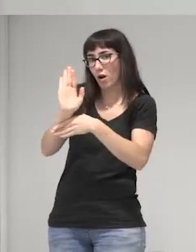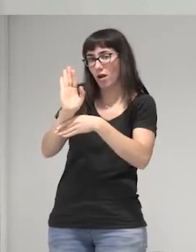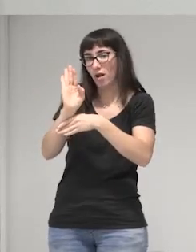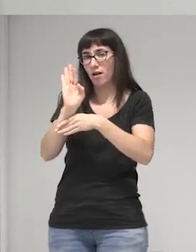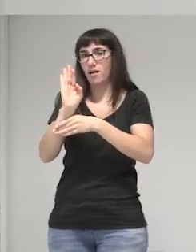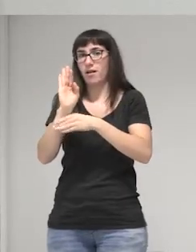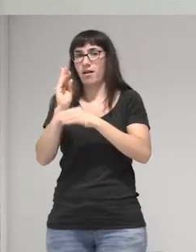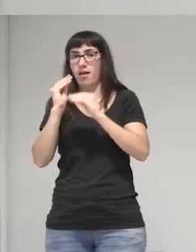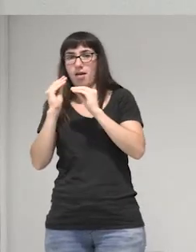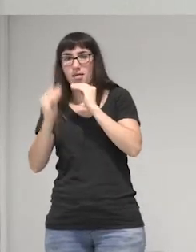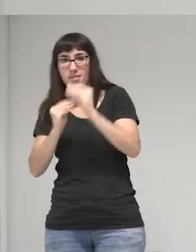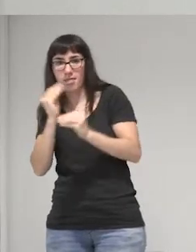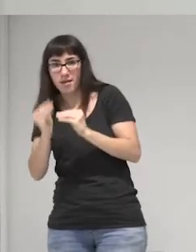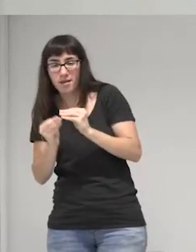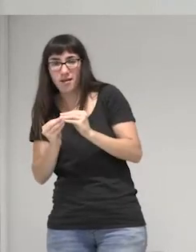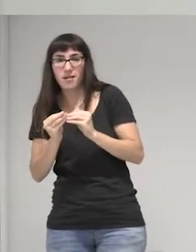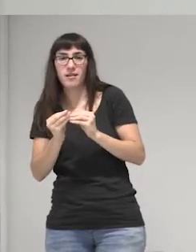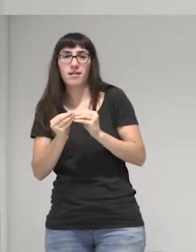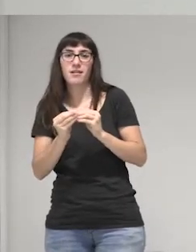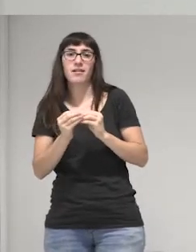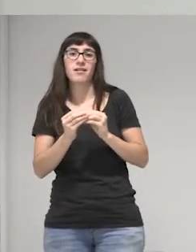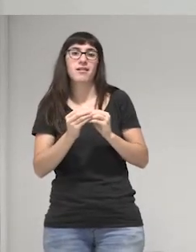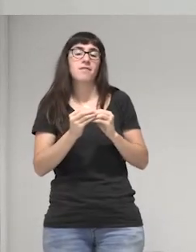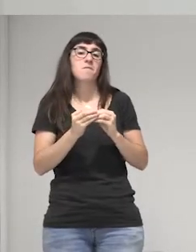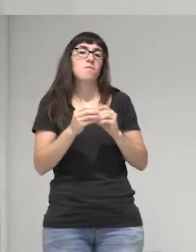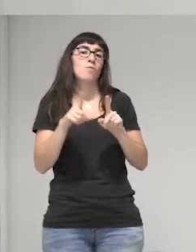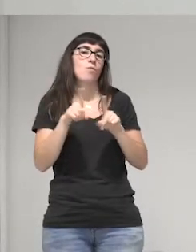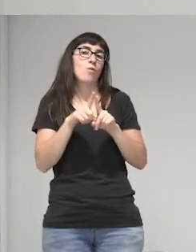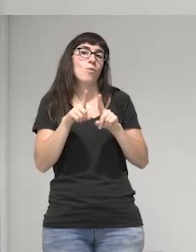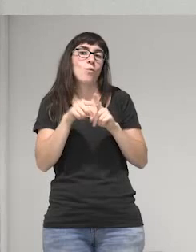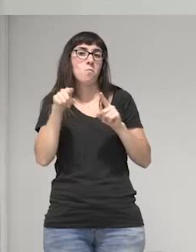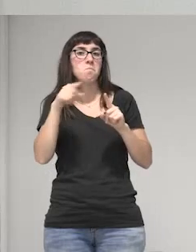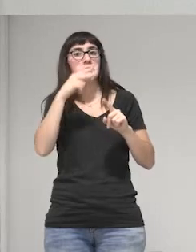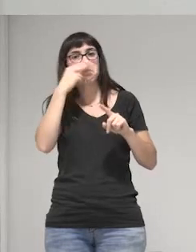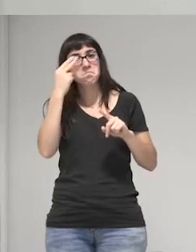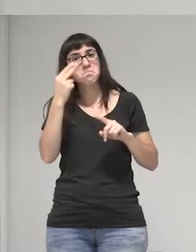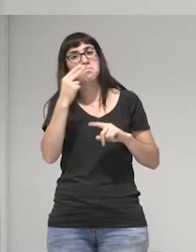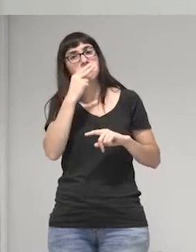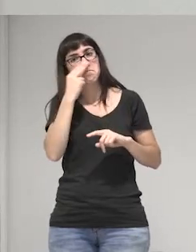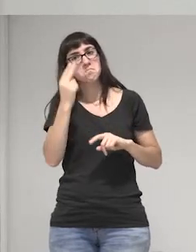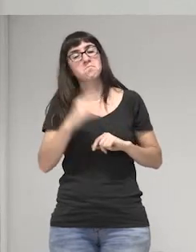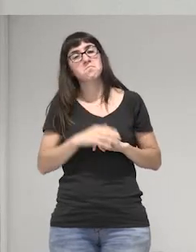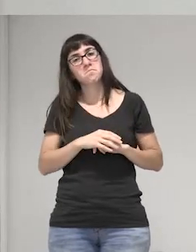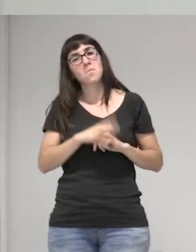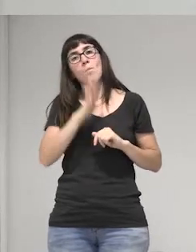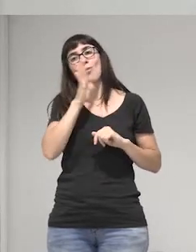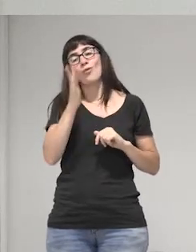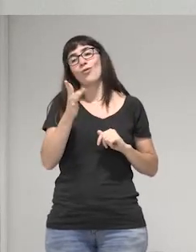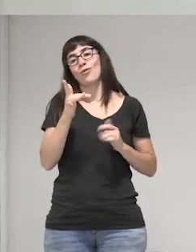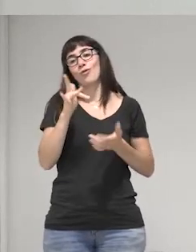y y fue algo como muy interesante porque cuando